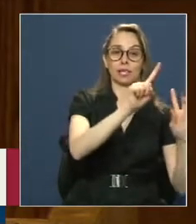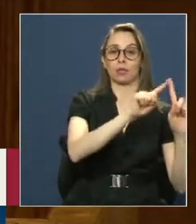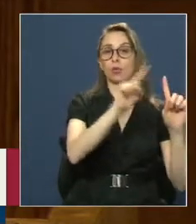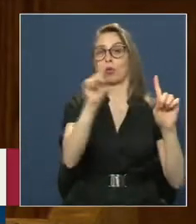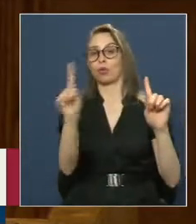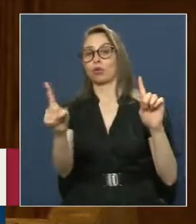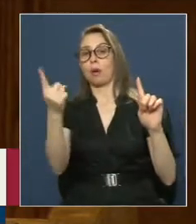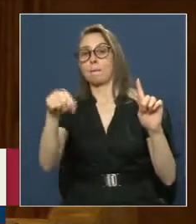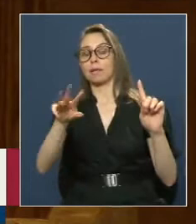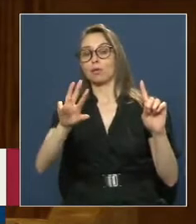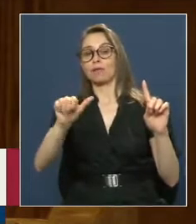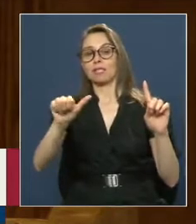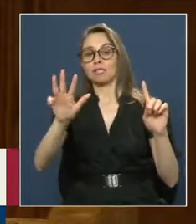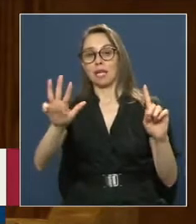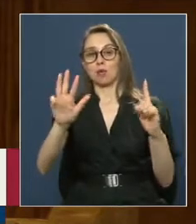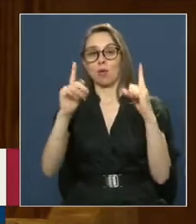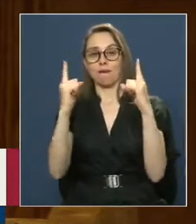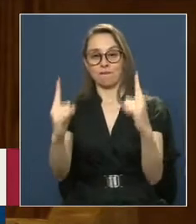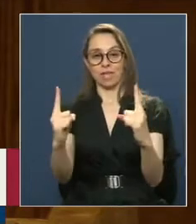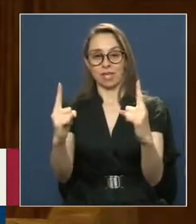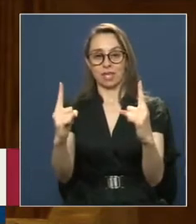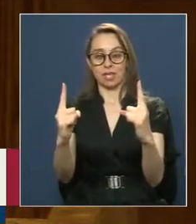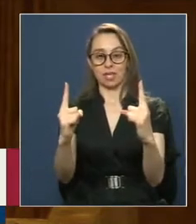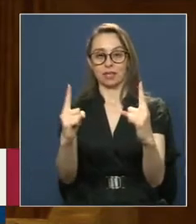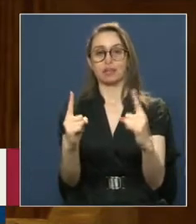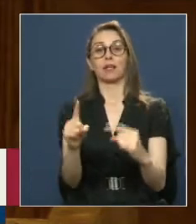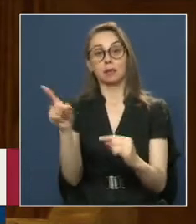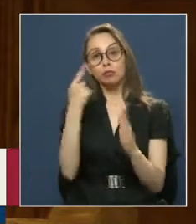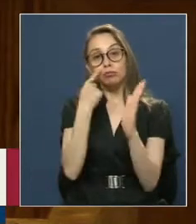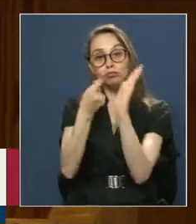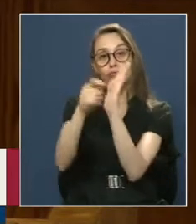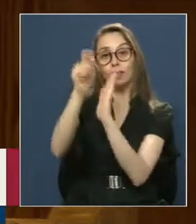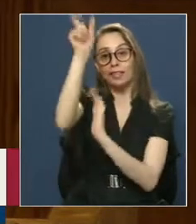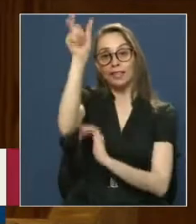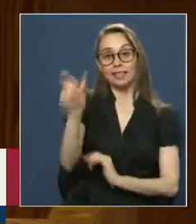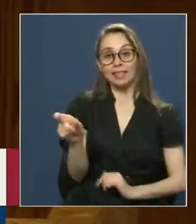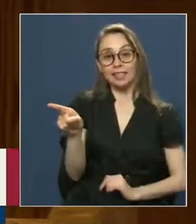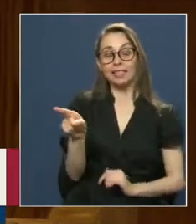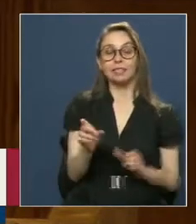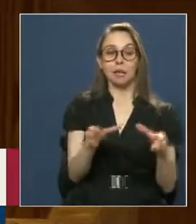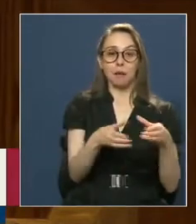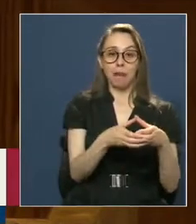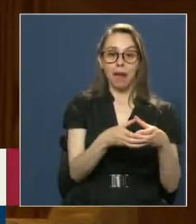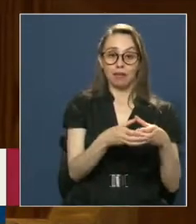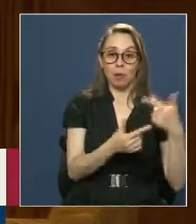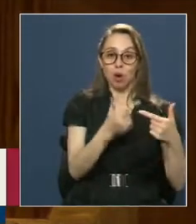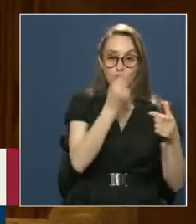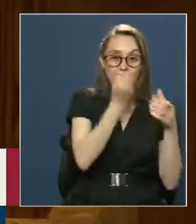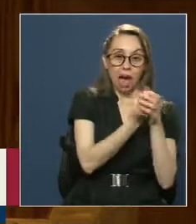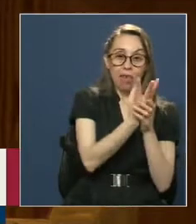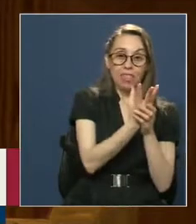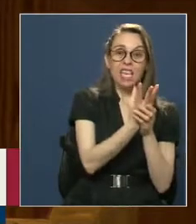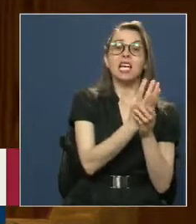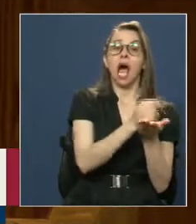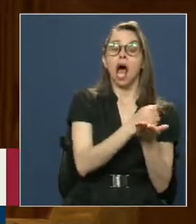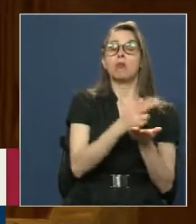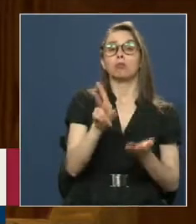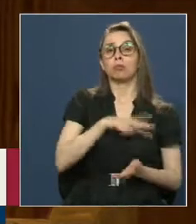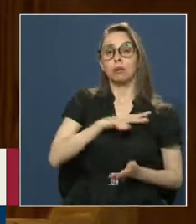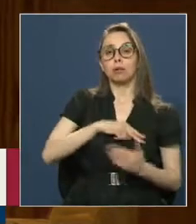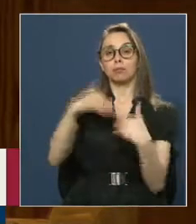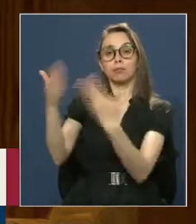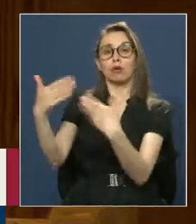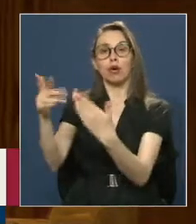-1969 Ha sido reconocido por el Partido Radical en diversas ocasiones por su trayectoria